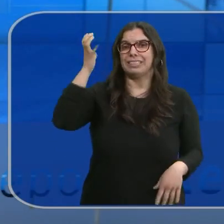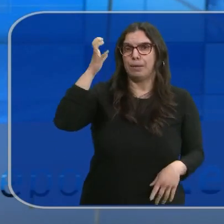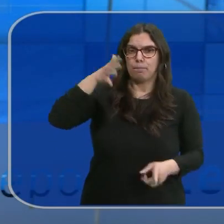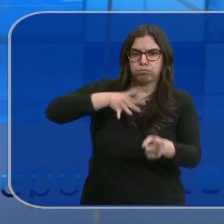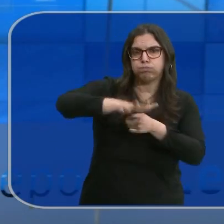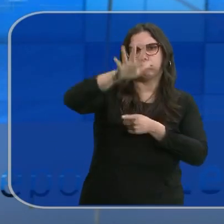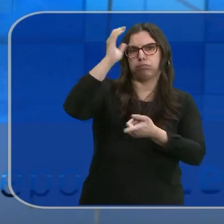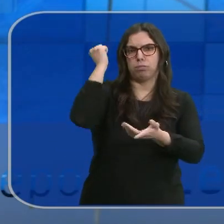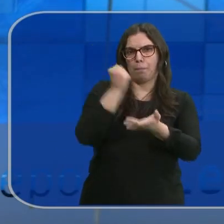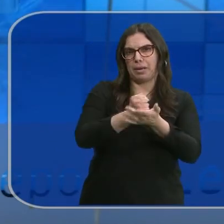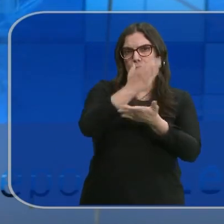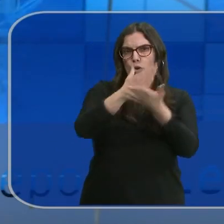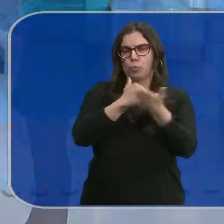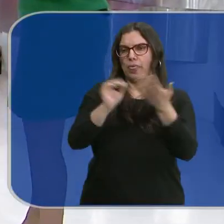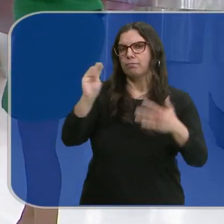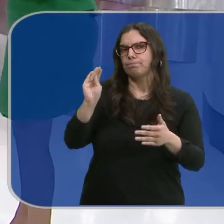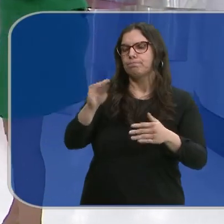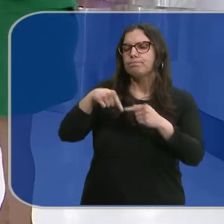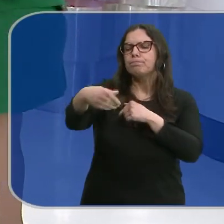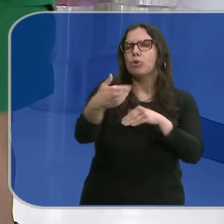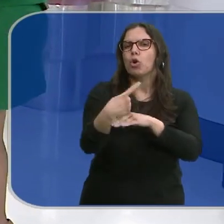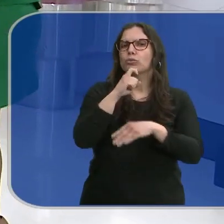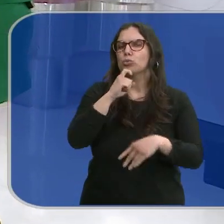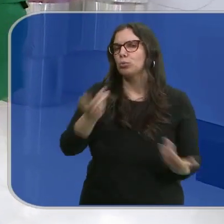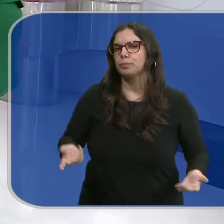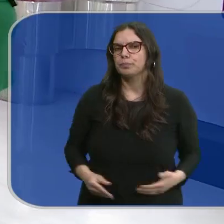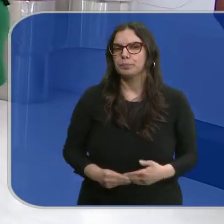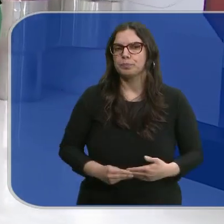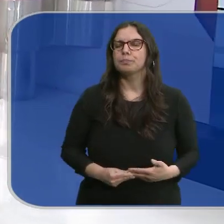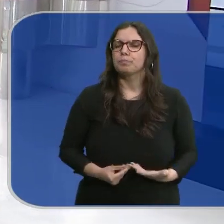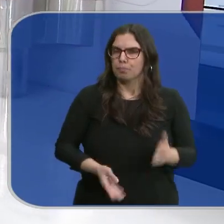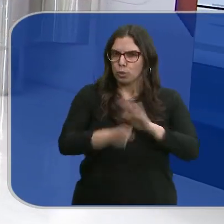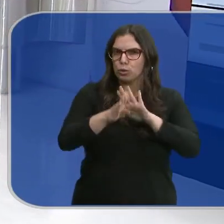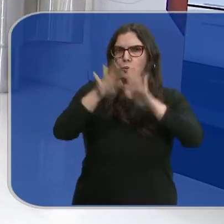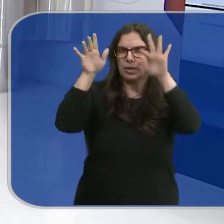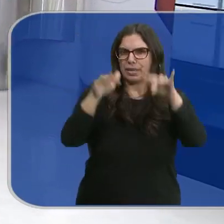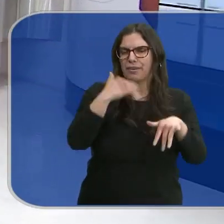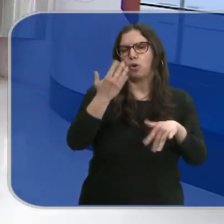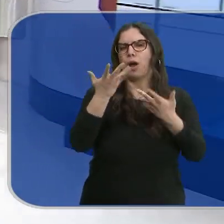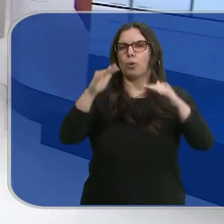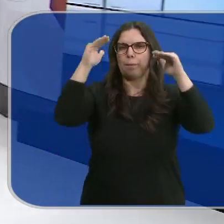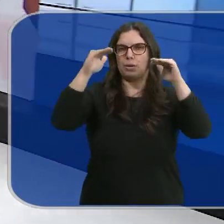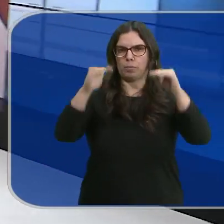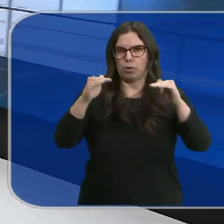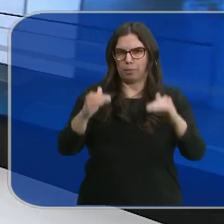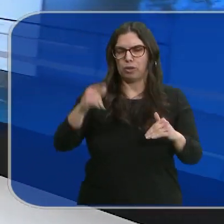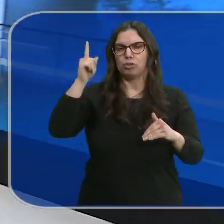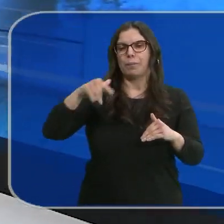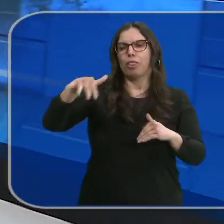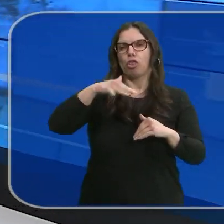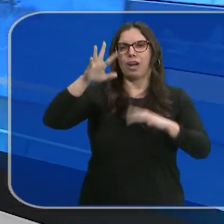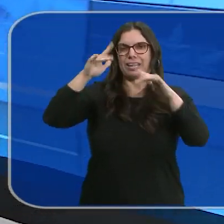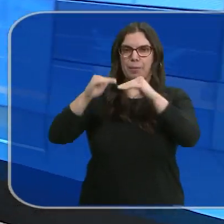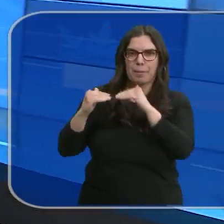deja su huella en la comunidad. Silvia Ferrer, ¿qué nos espera en las próximas horas? Todavía vamos a tener algunas nevadas, van a ir a menos, esa cota de nieve también va a ir subiendo hasta